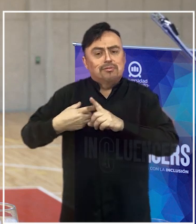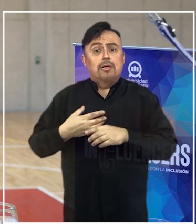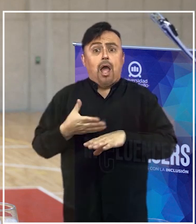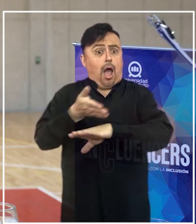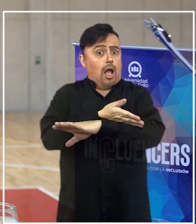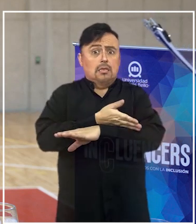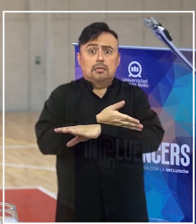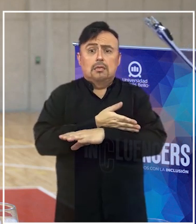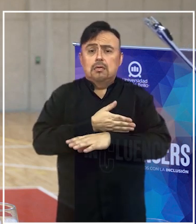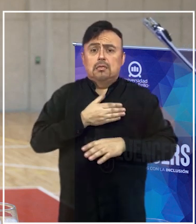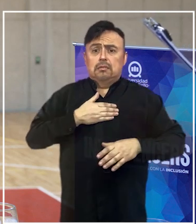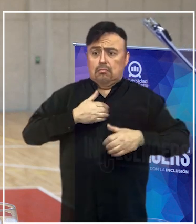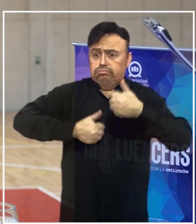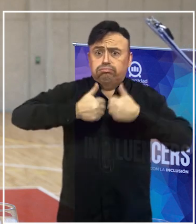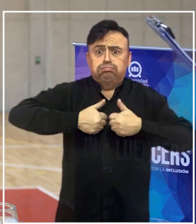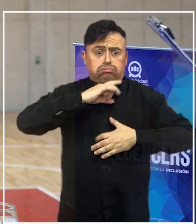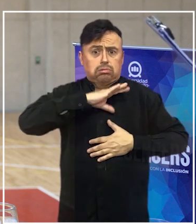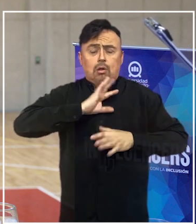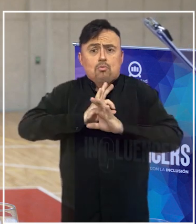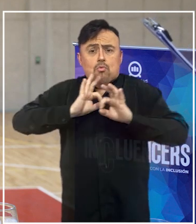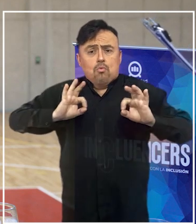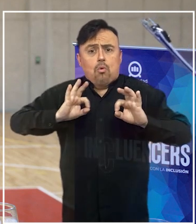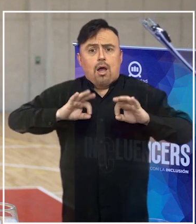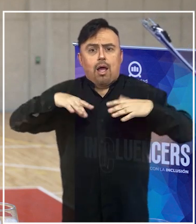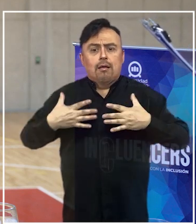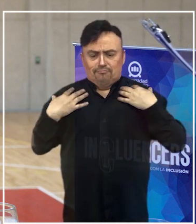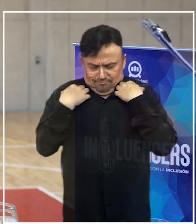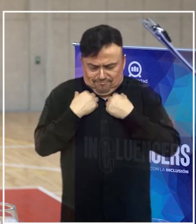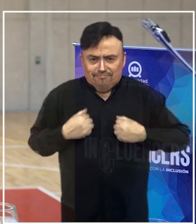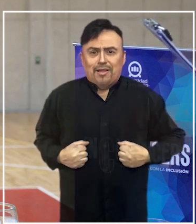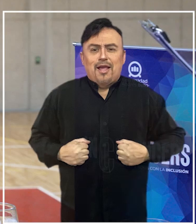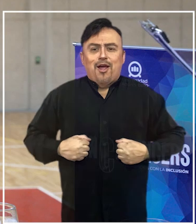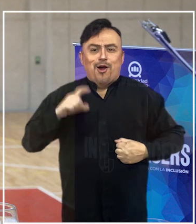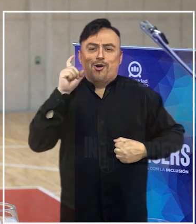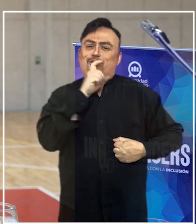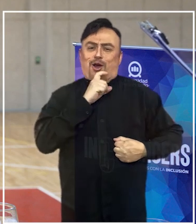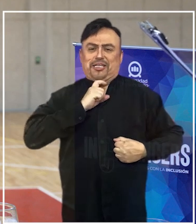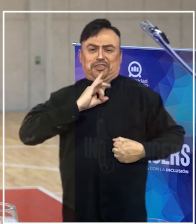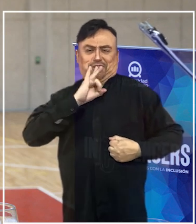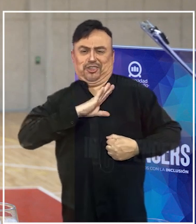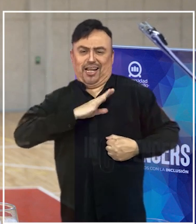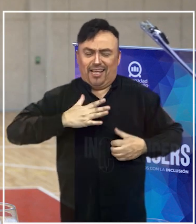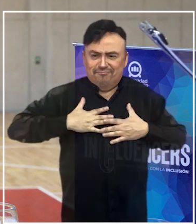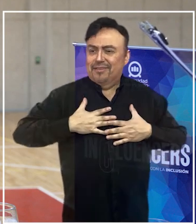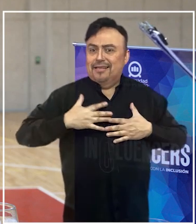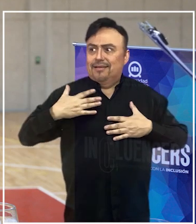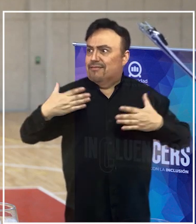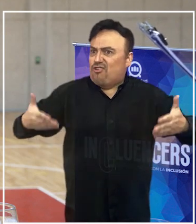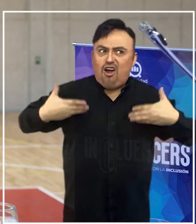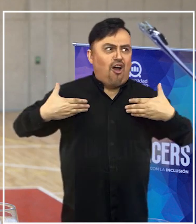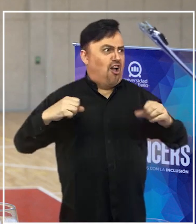nunca habían competido en Chile, no habían tenido la posibilidad de ponerse su camiseta roja y tener el aliento de un estadio.